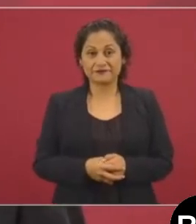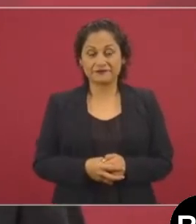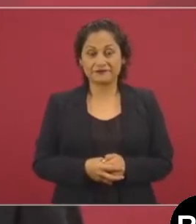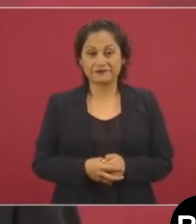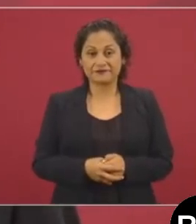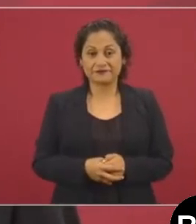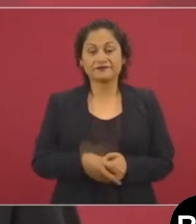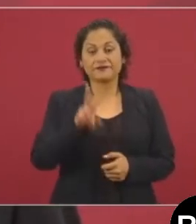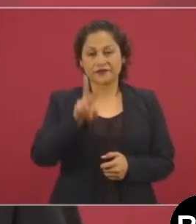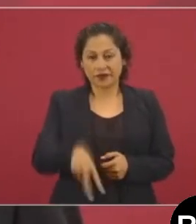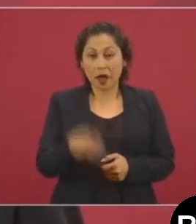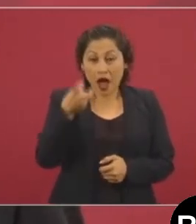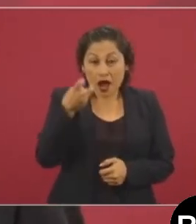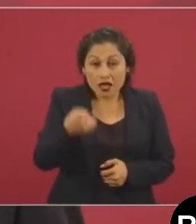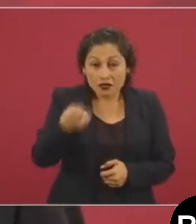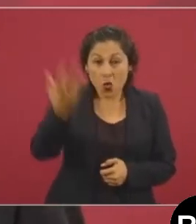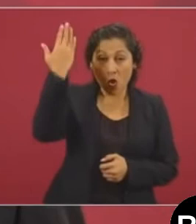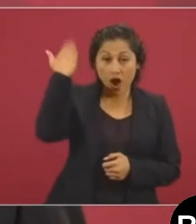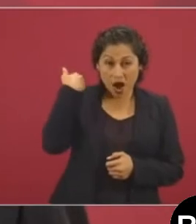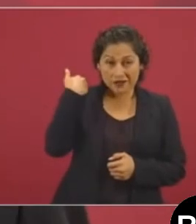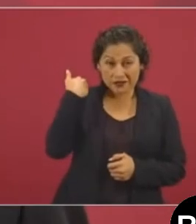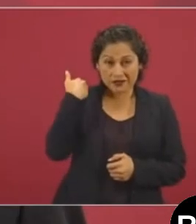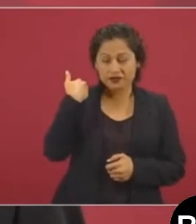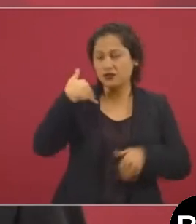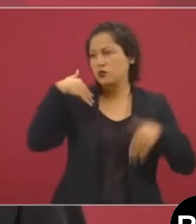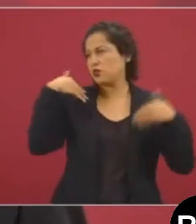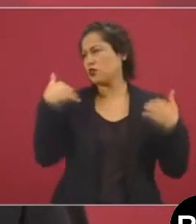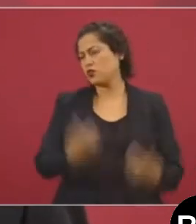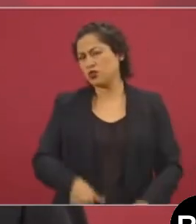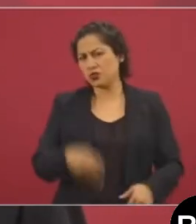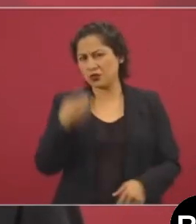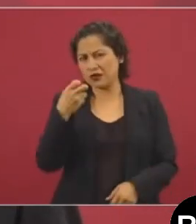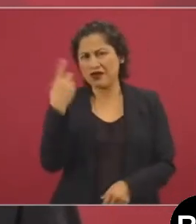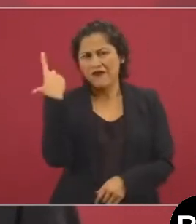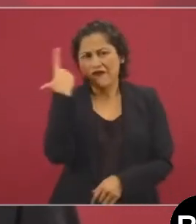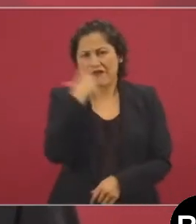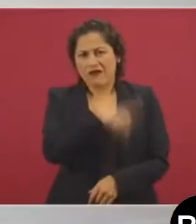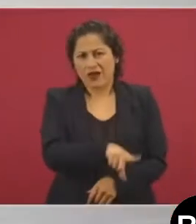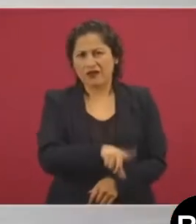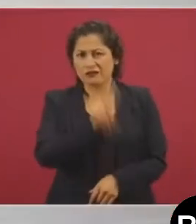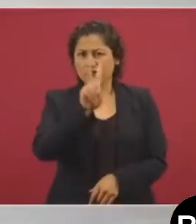muy humillante todo lo relacionado con la compra del voto.